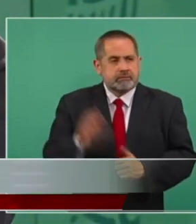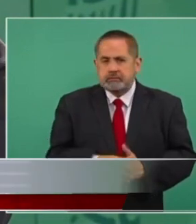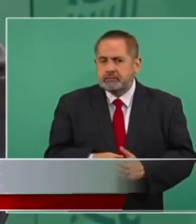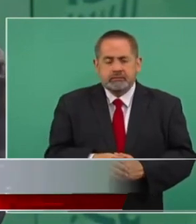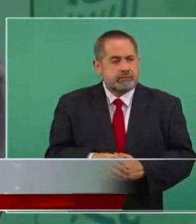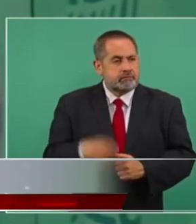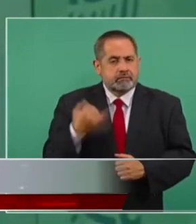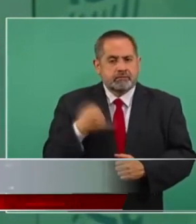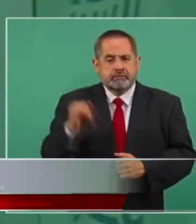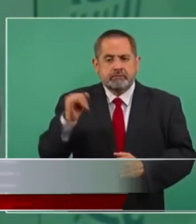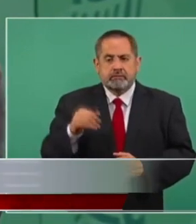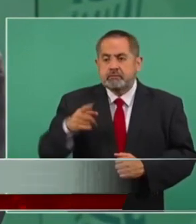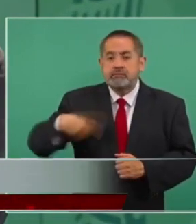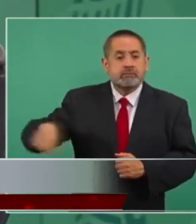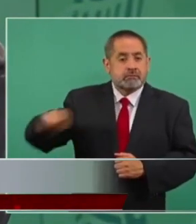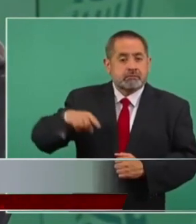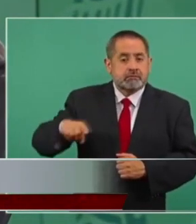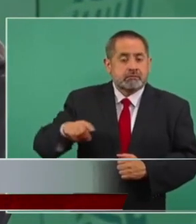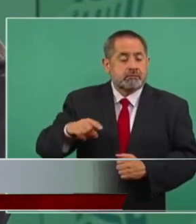es que le hicieron caso